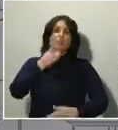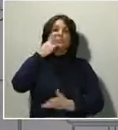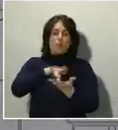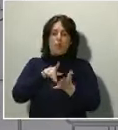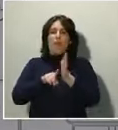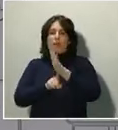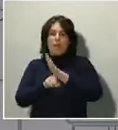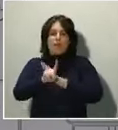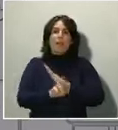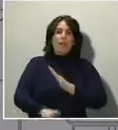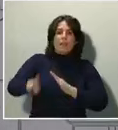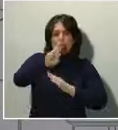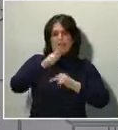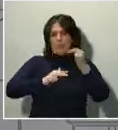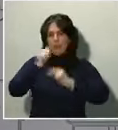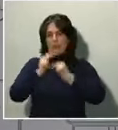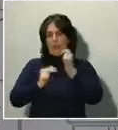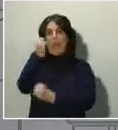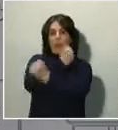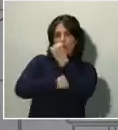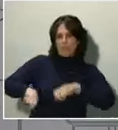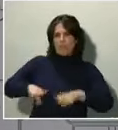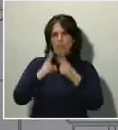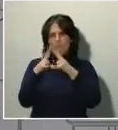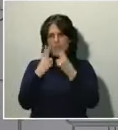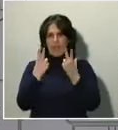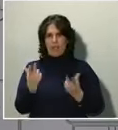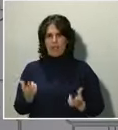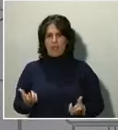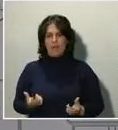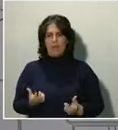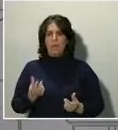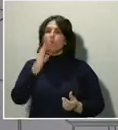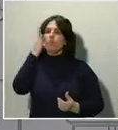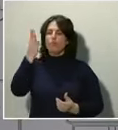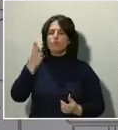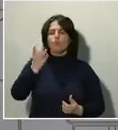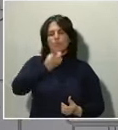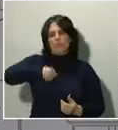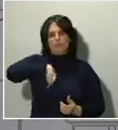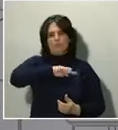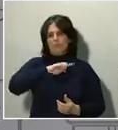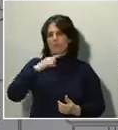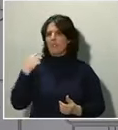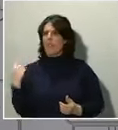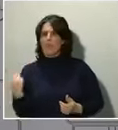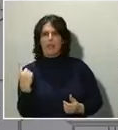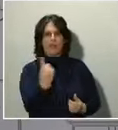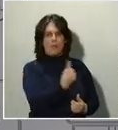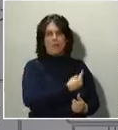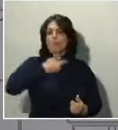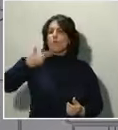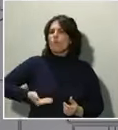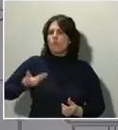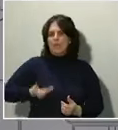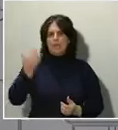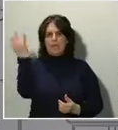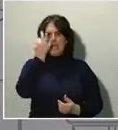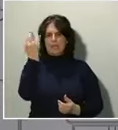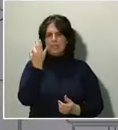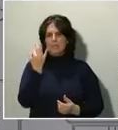Por eso, es muy importante también que todos y cada uno de nosotros seamos conscientes de que podemos